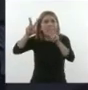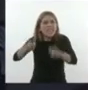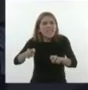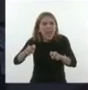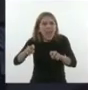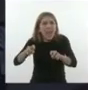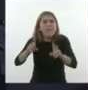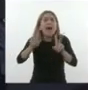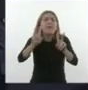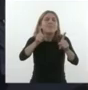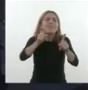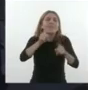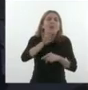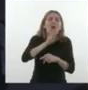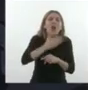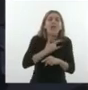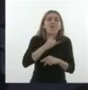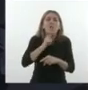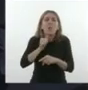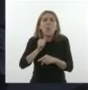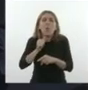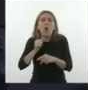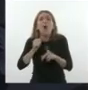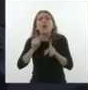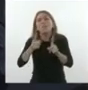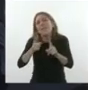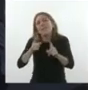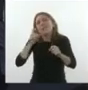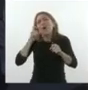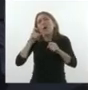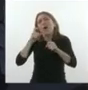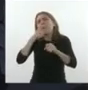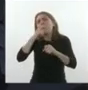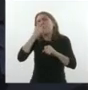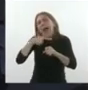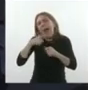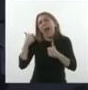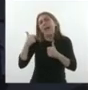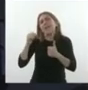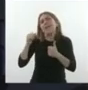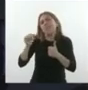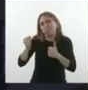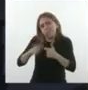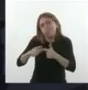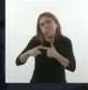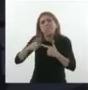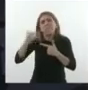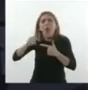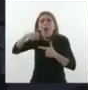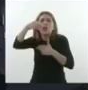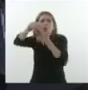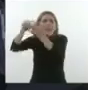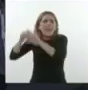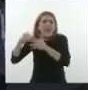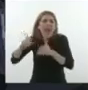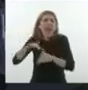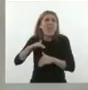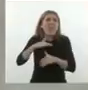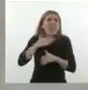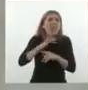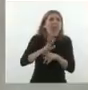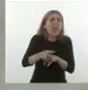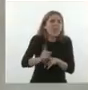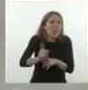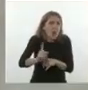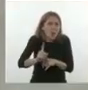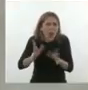Ese famoso dólar futuro que lo usó el gobierno de Macri, que lo usan todos los gobiernos del mundo. No tenía nada de delito, no tenía nada de